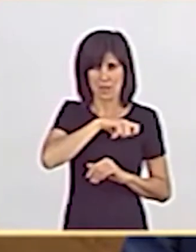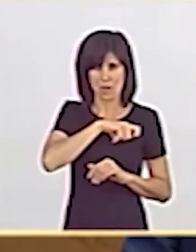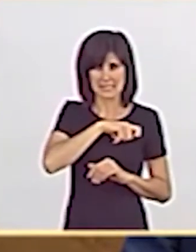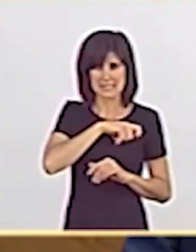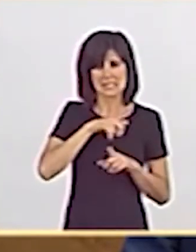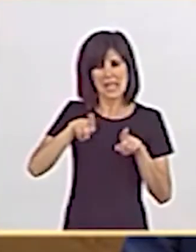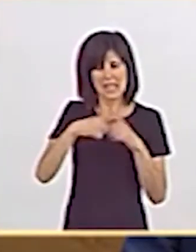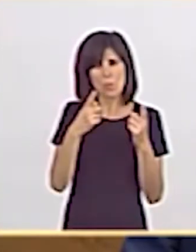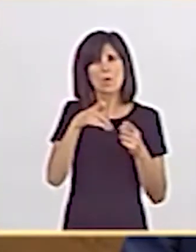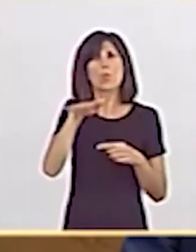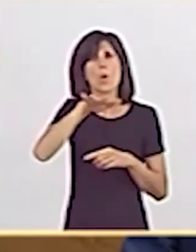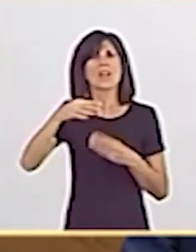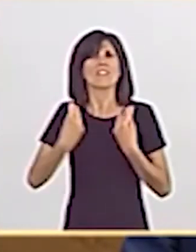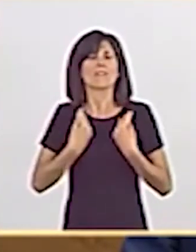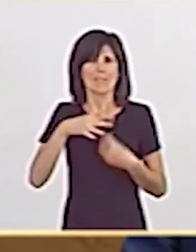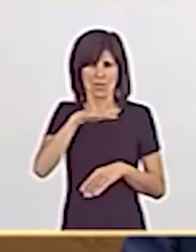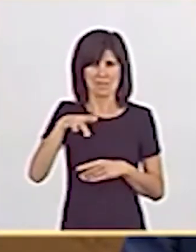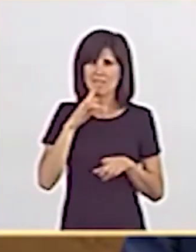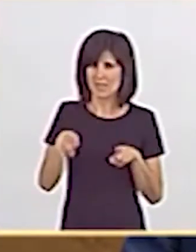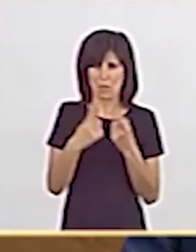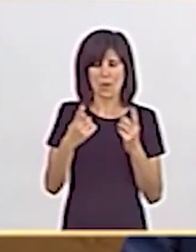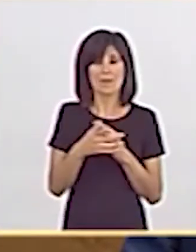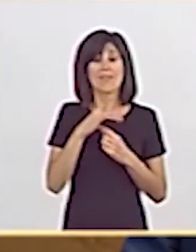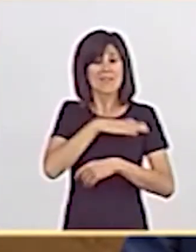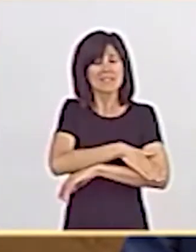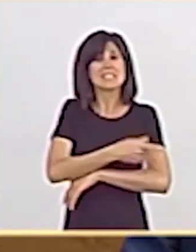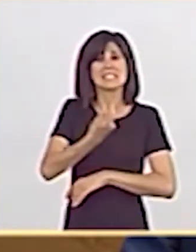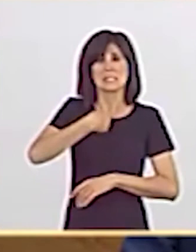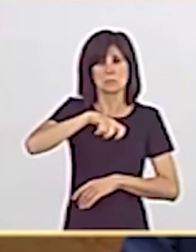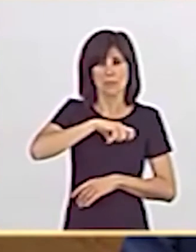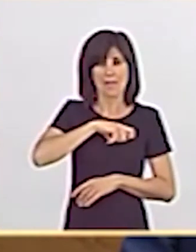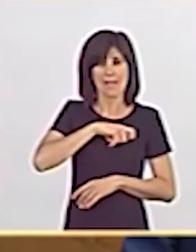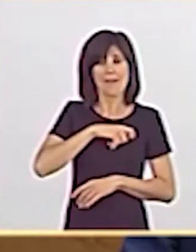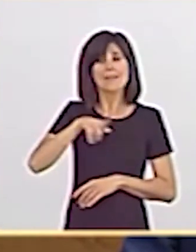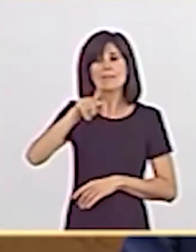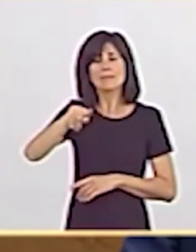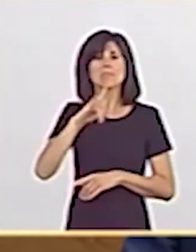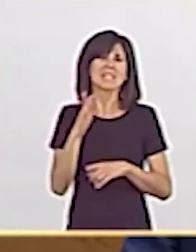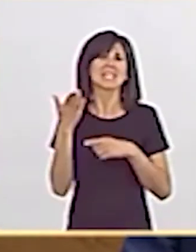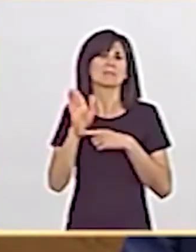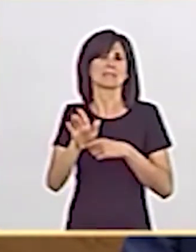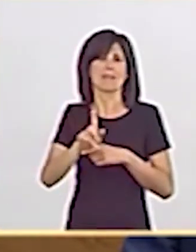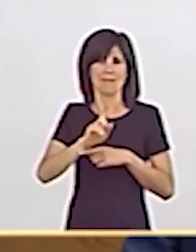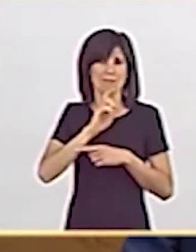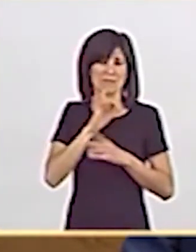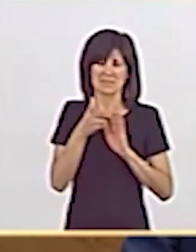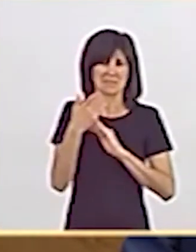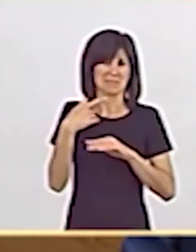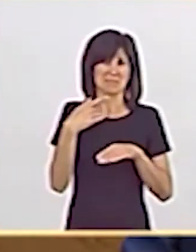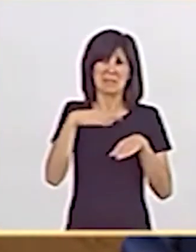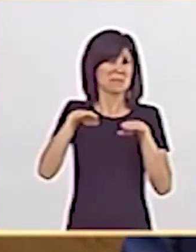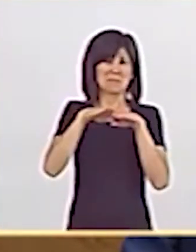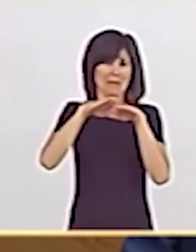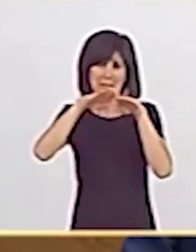independencia de su lugar de residencia. Y el Gobierno de España, al que usted representa, es el que mayor desigualdad está